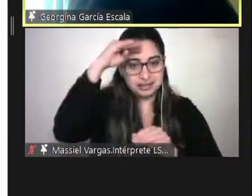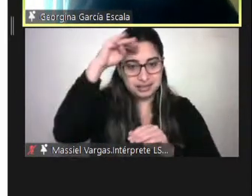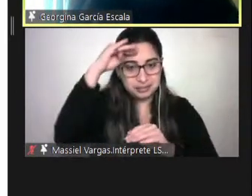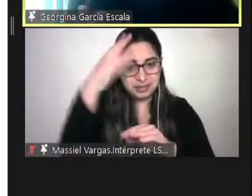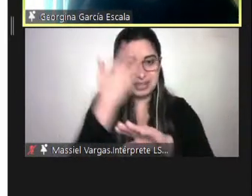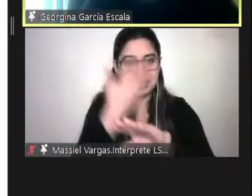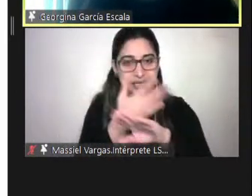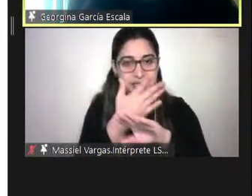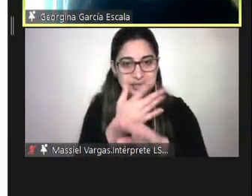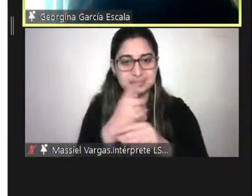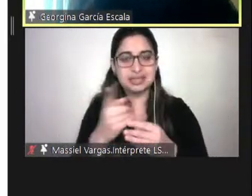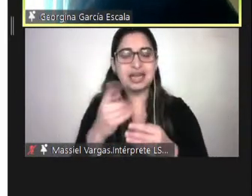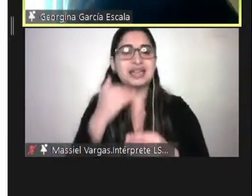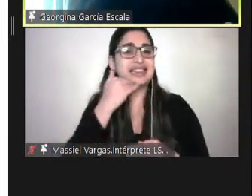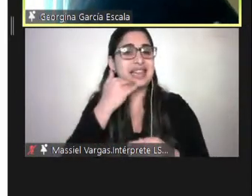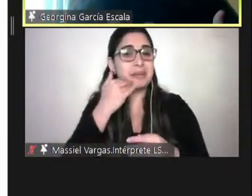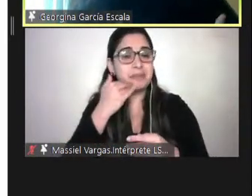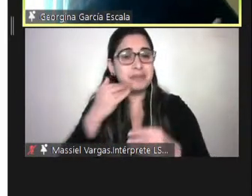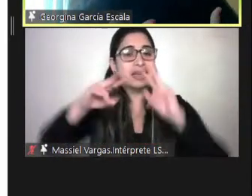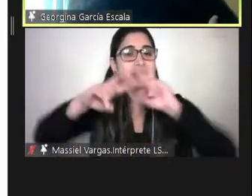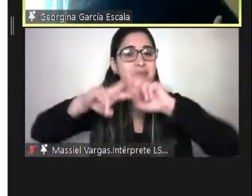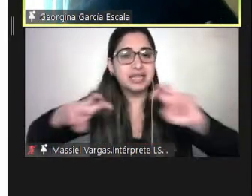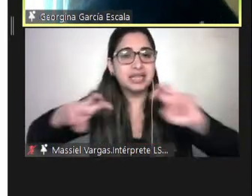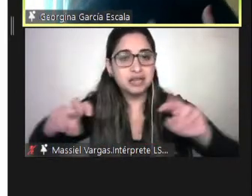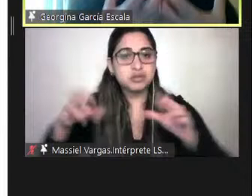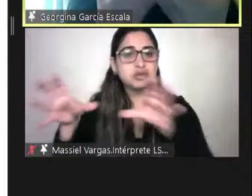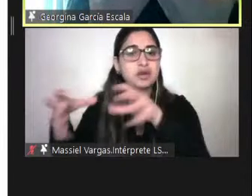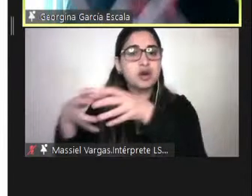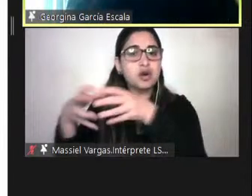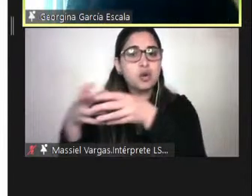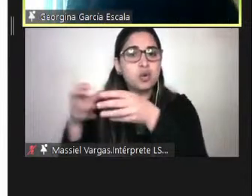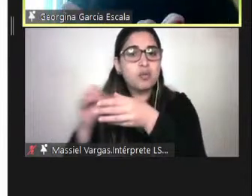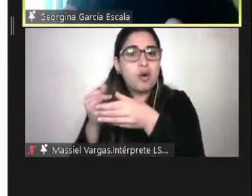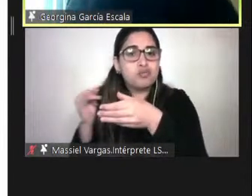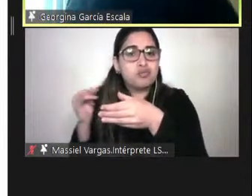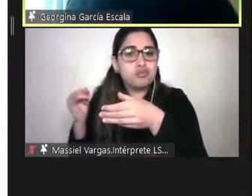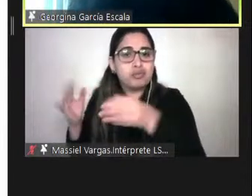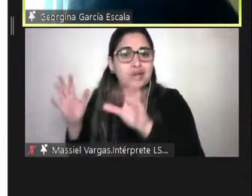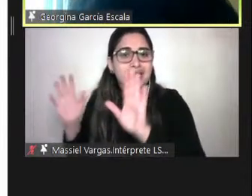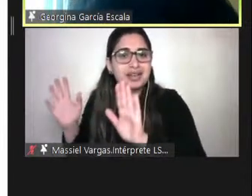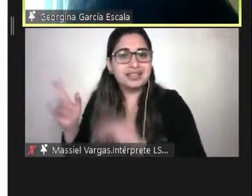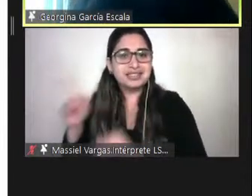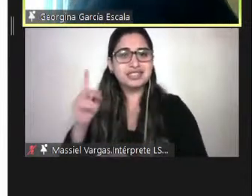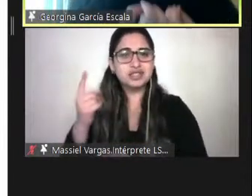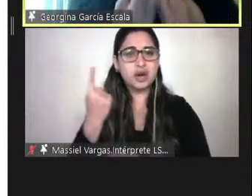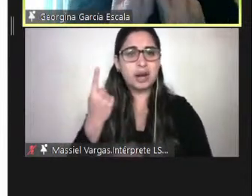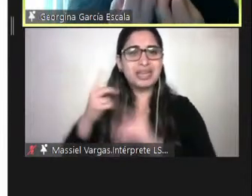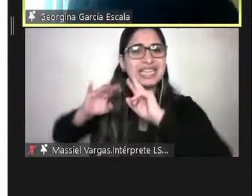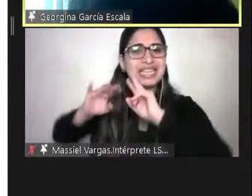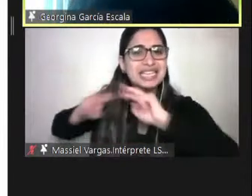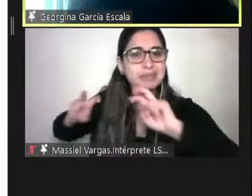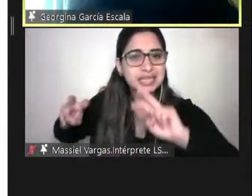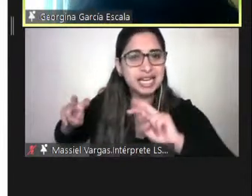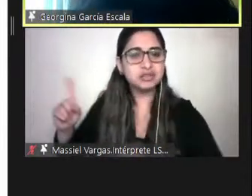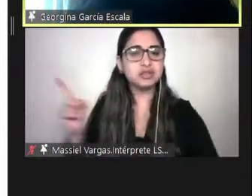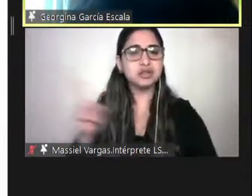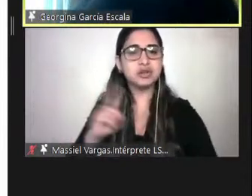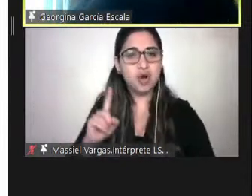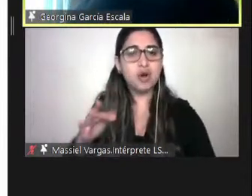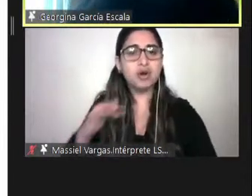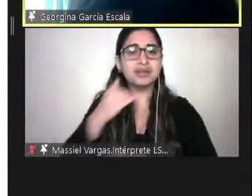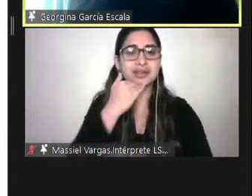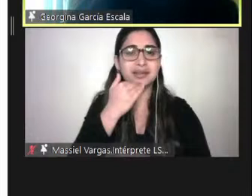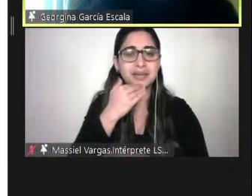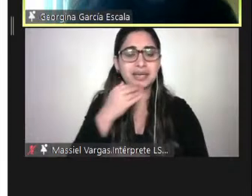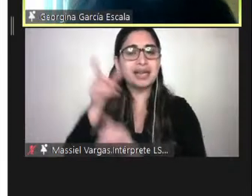sobre los grupos excluidos no puede seguir siendo sobre como un objeto de estudio, sino como un sujeto, por lo tanto la